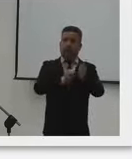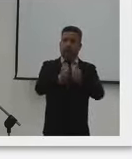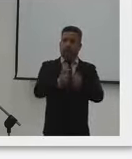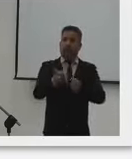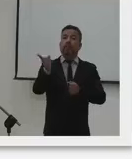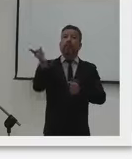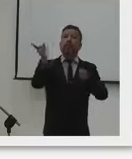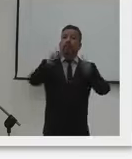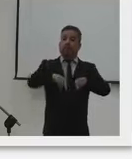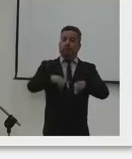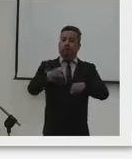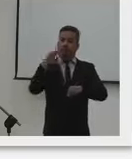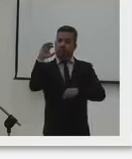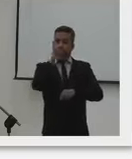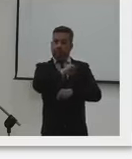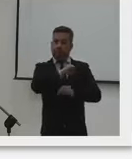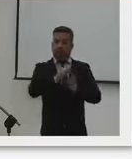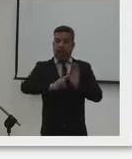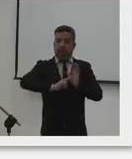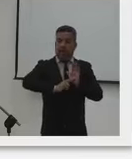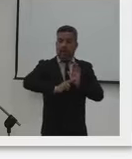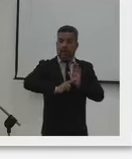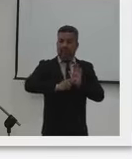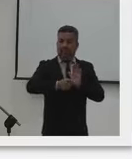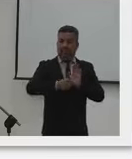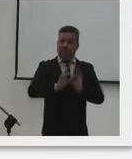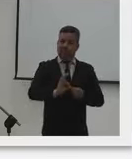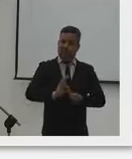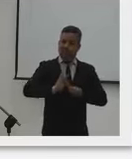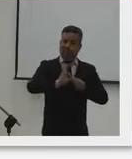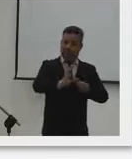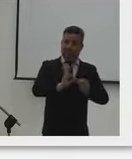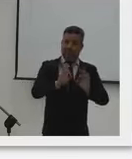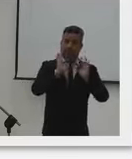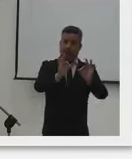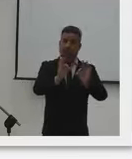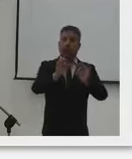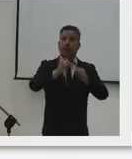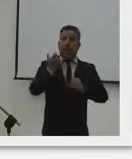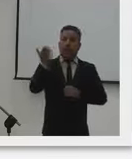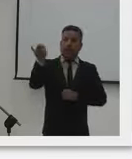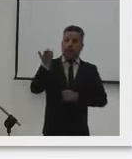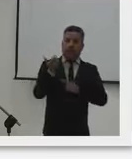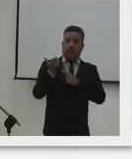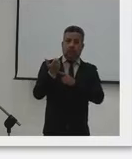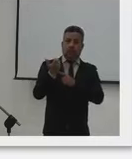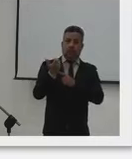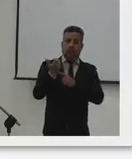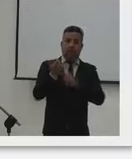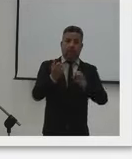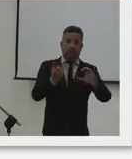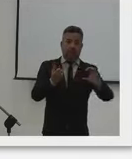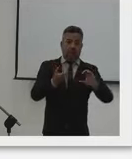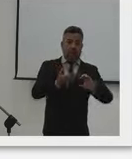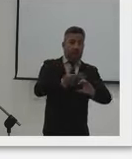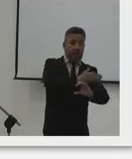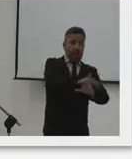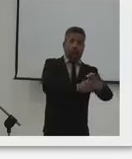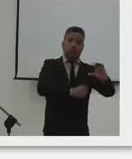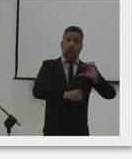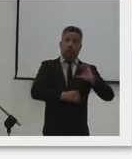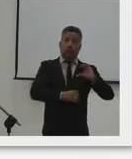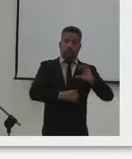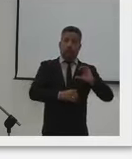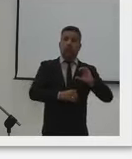Deporte, también teniendo en cuenta nuestra resolución de atleta excelencia, pudieran pensionarse con los mismos valores